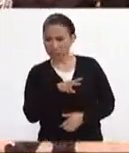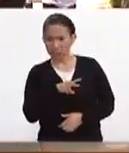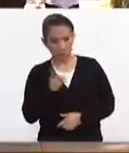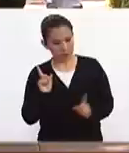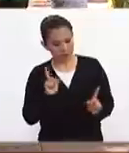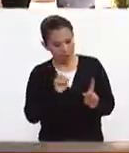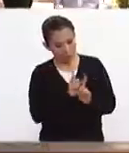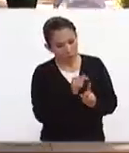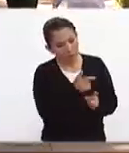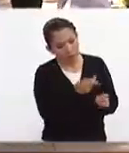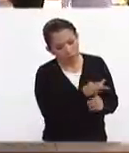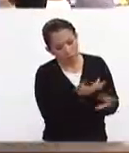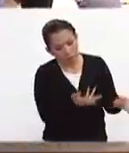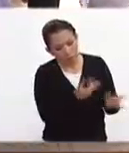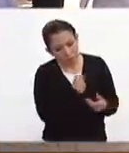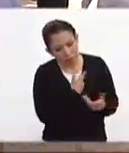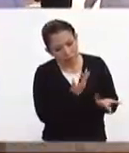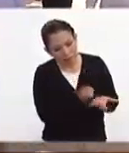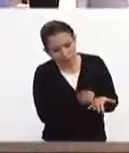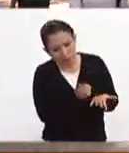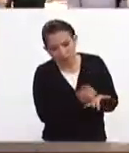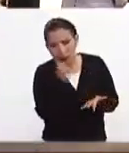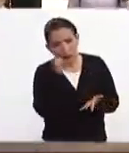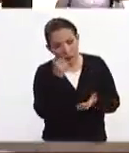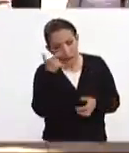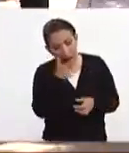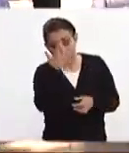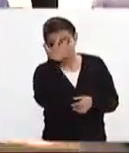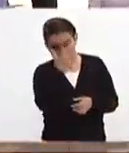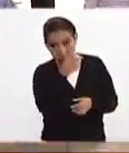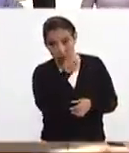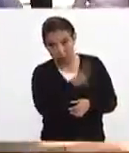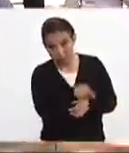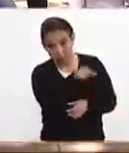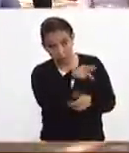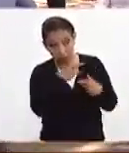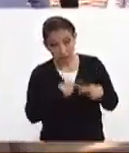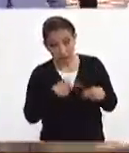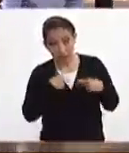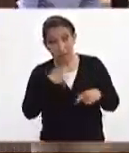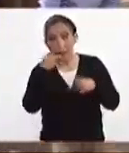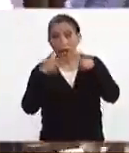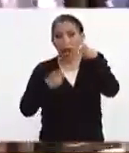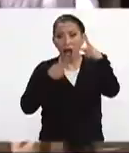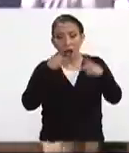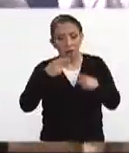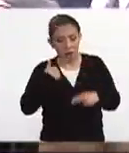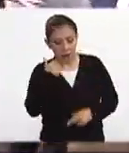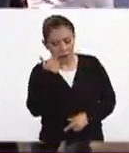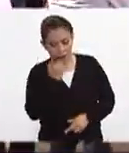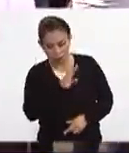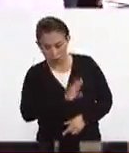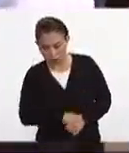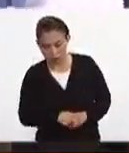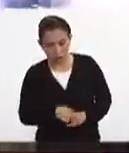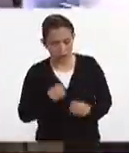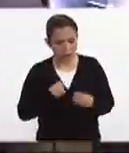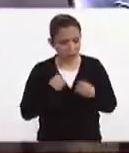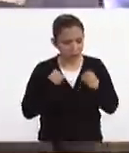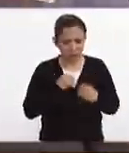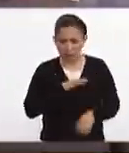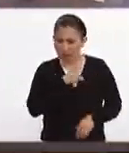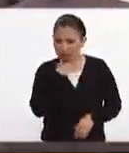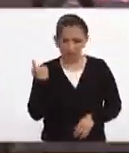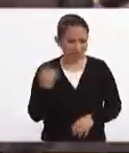acercarnos para ver qué está pasando siempre hay que tomar en serio cuando una persona habla de quererse morir de ya no querer vivir